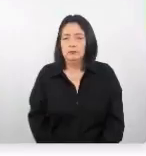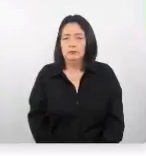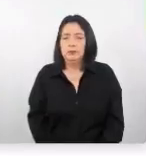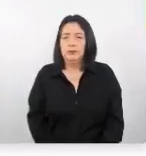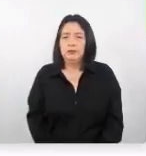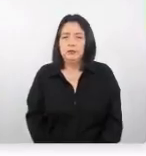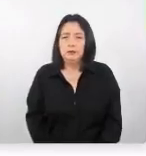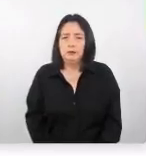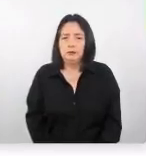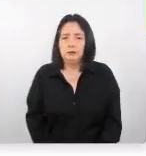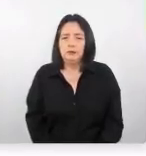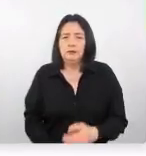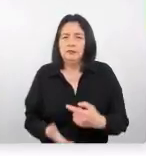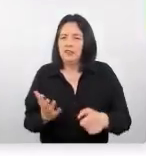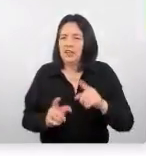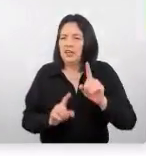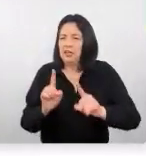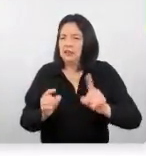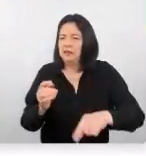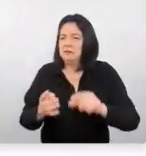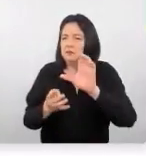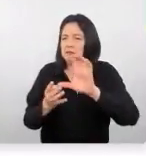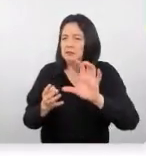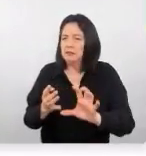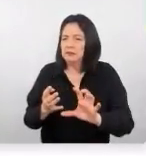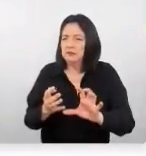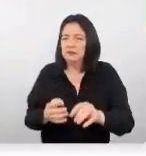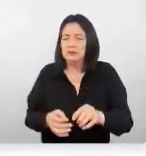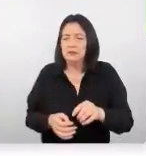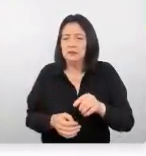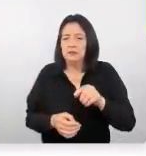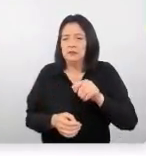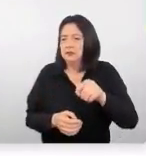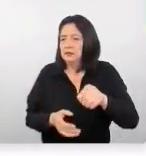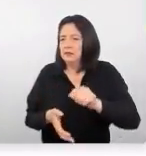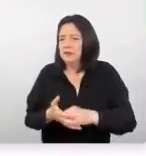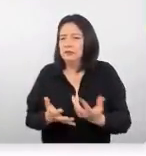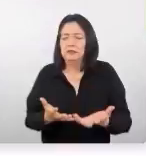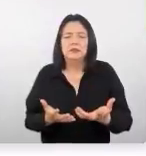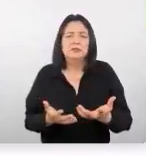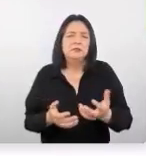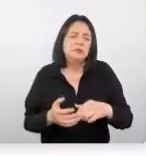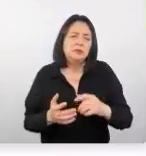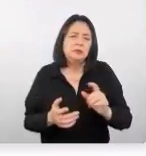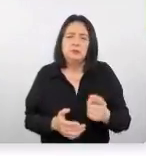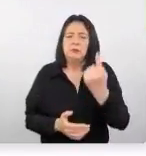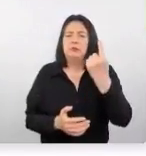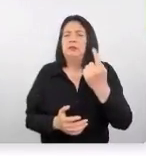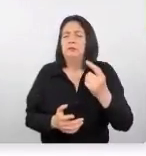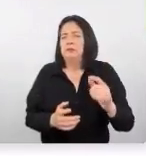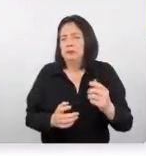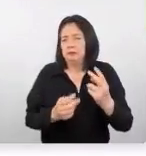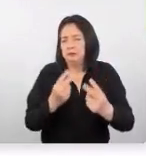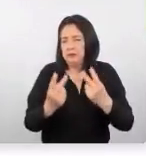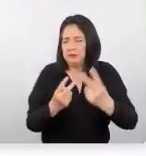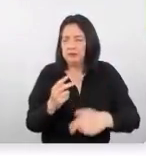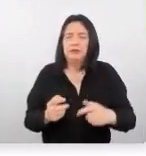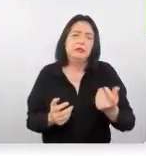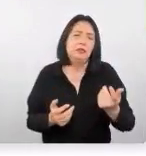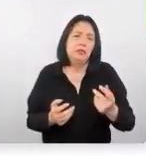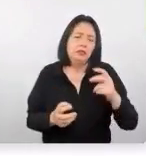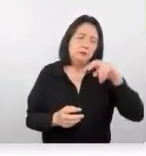algunas características del viaje es que este turista estaría visitando en la mayoría de los casos el Perú por primera vez se suele hospedar